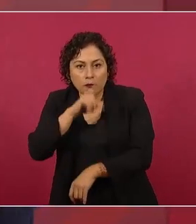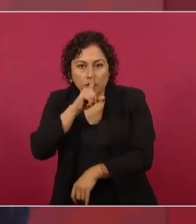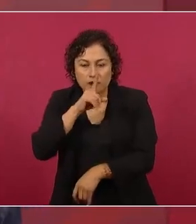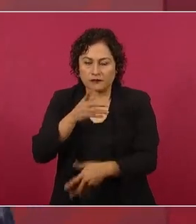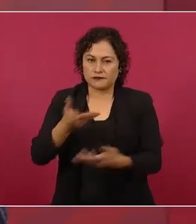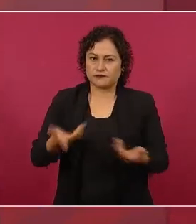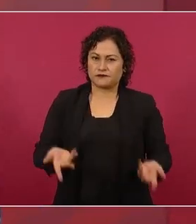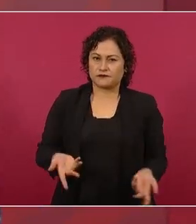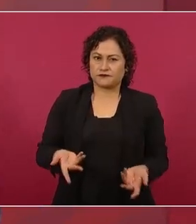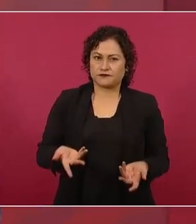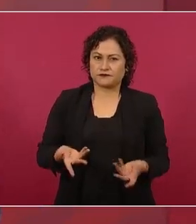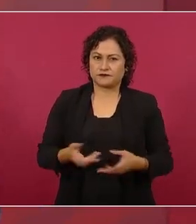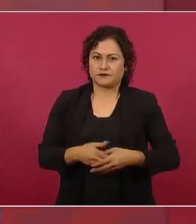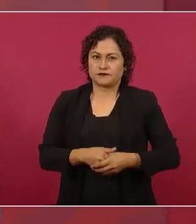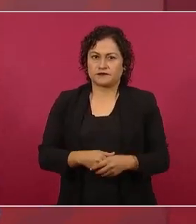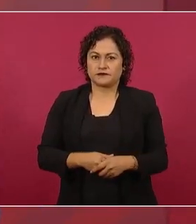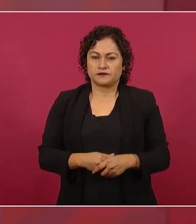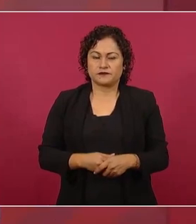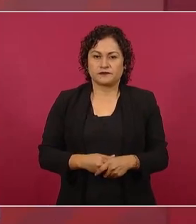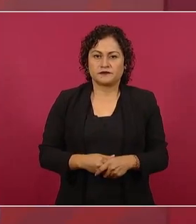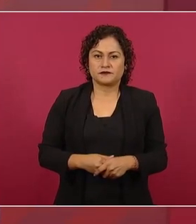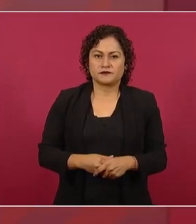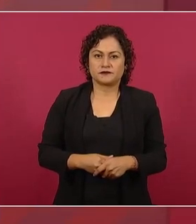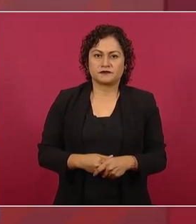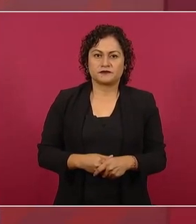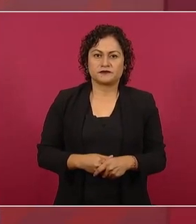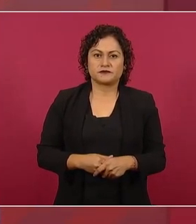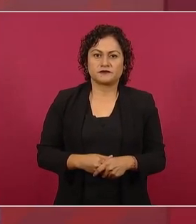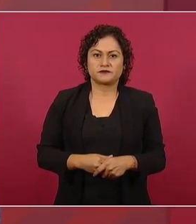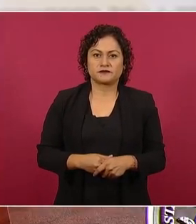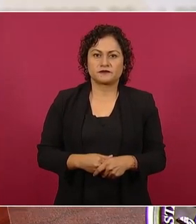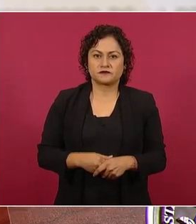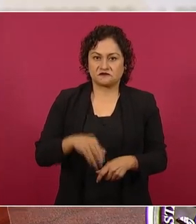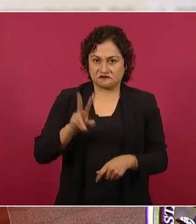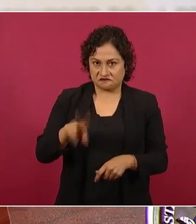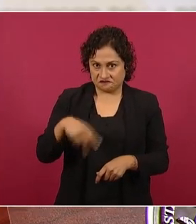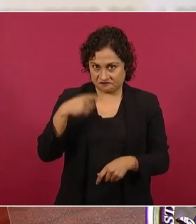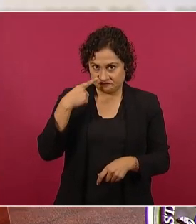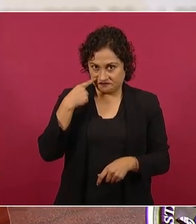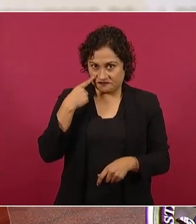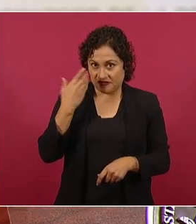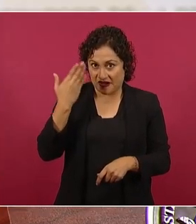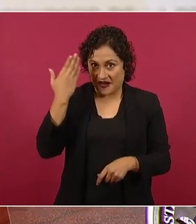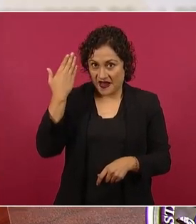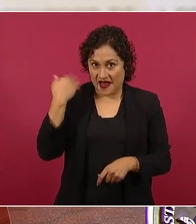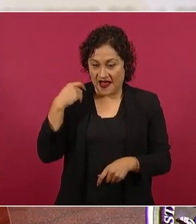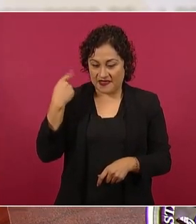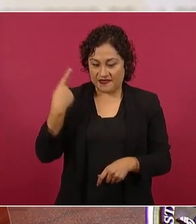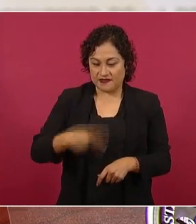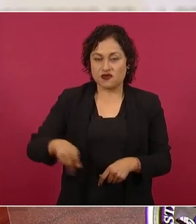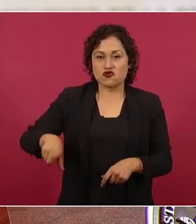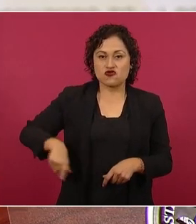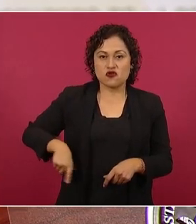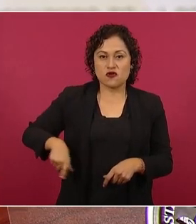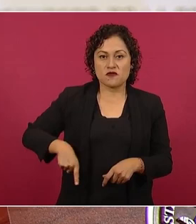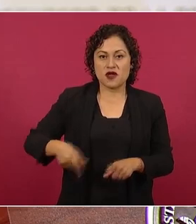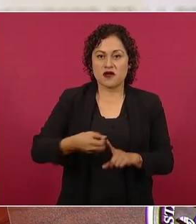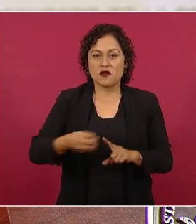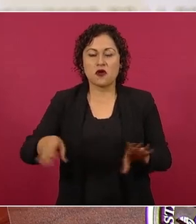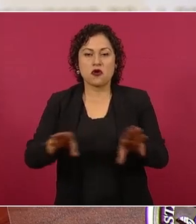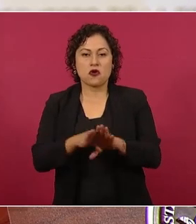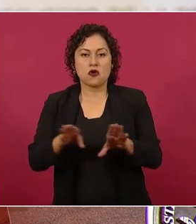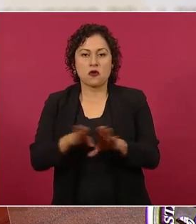el poder económico, que